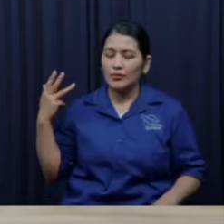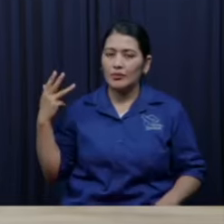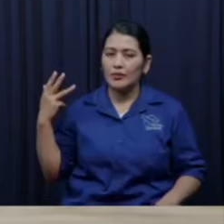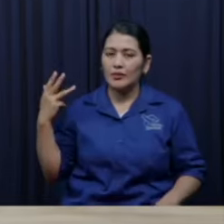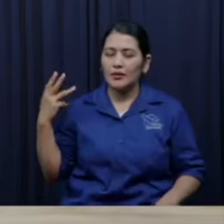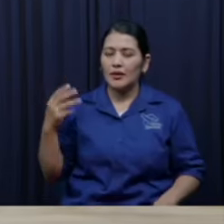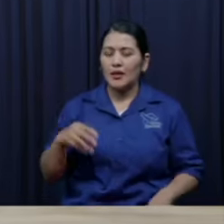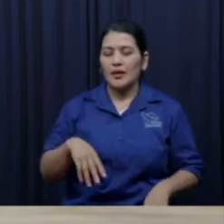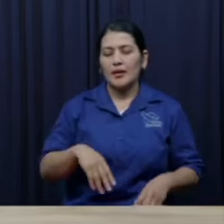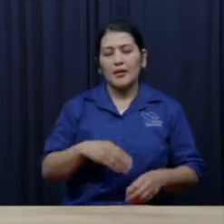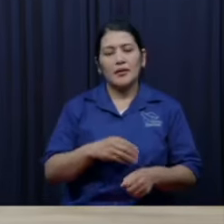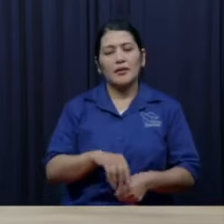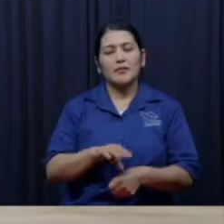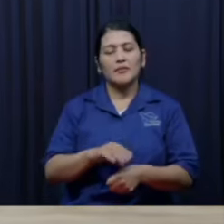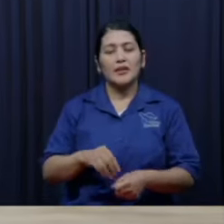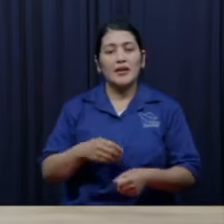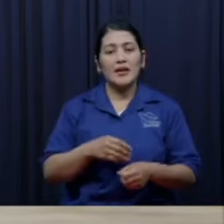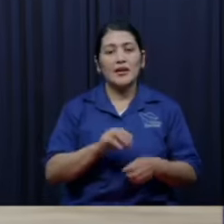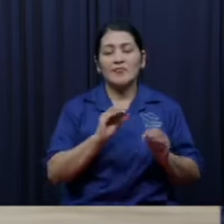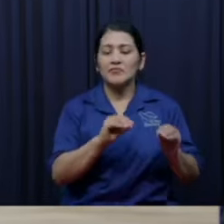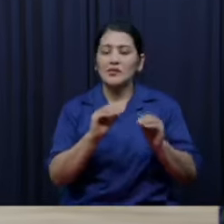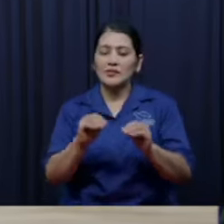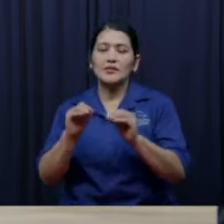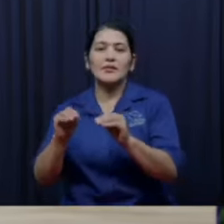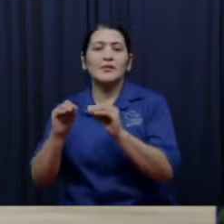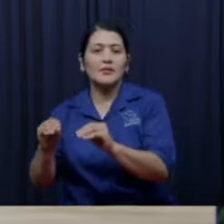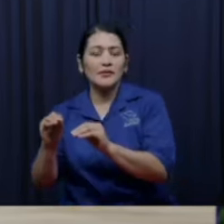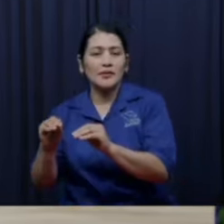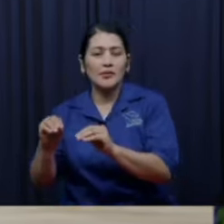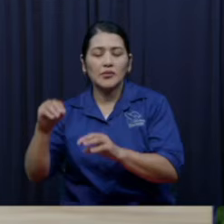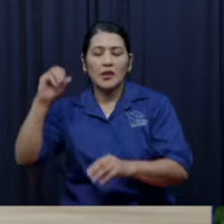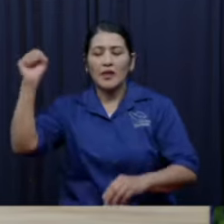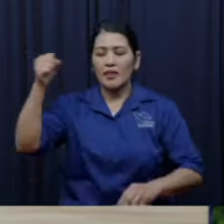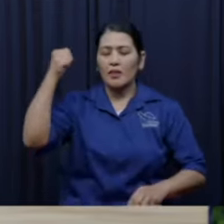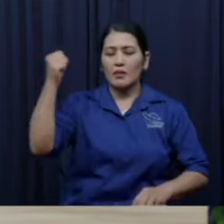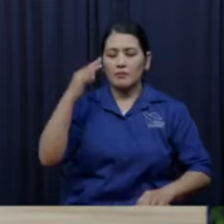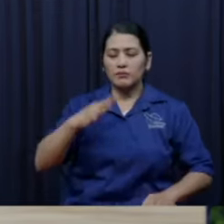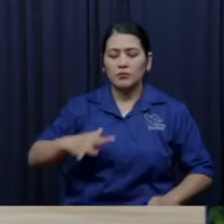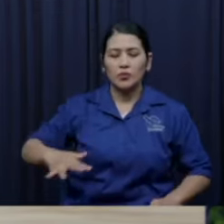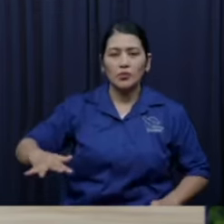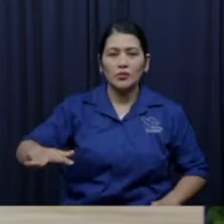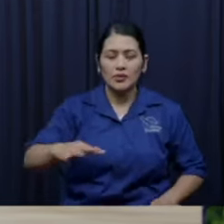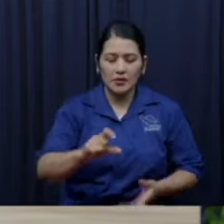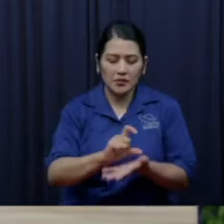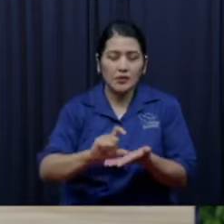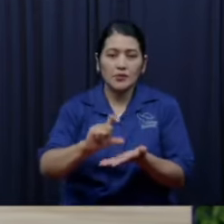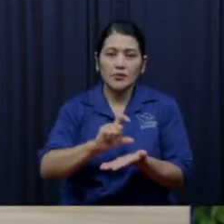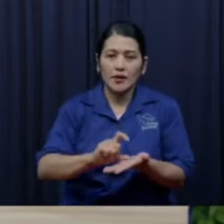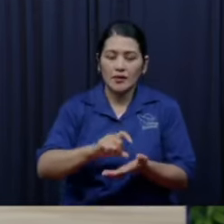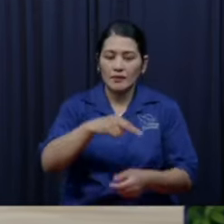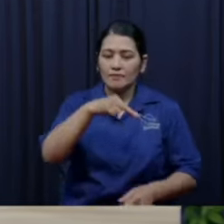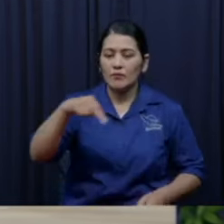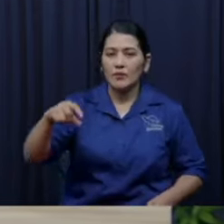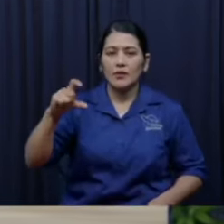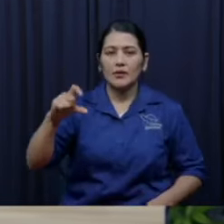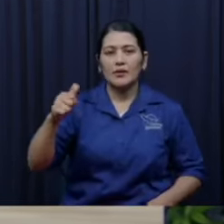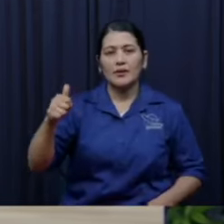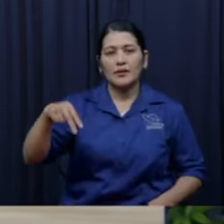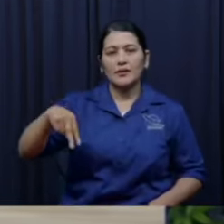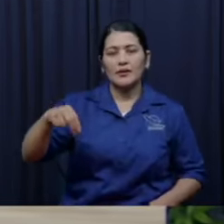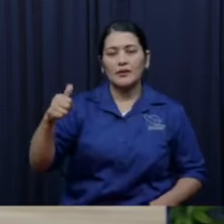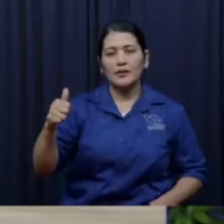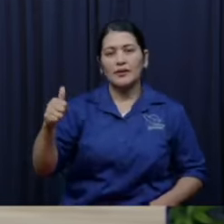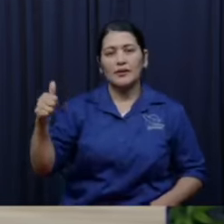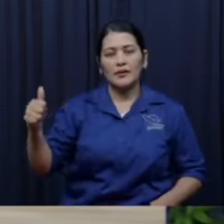conquista de Canaán, ¿verdad? Claro que en este tiempo es un poquito complicado por todos los eventos que se dan a